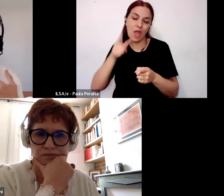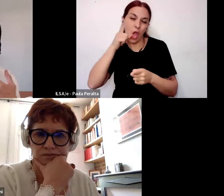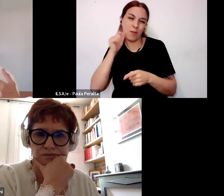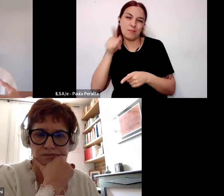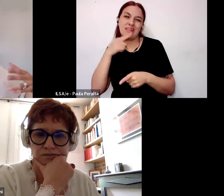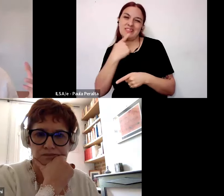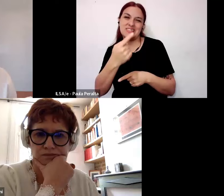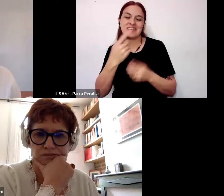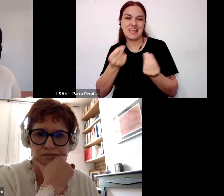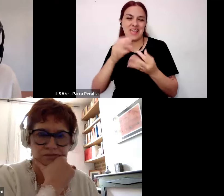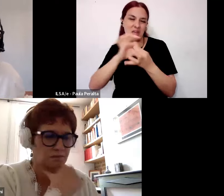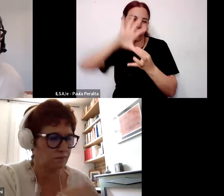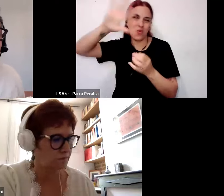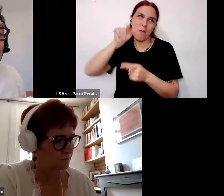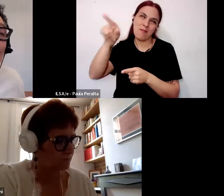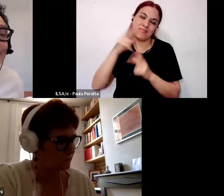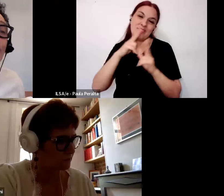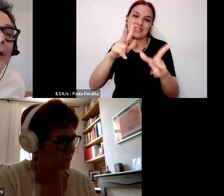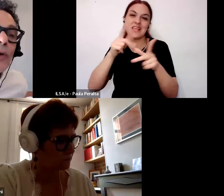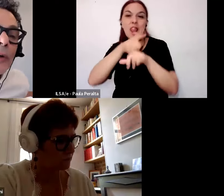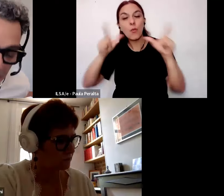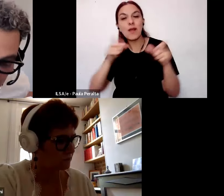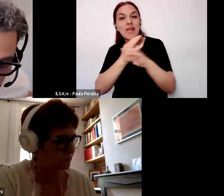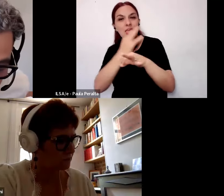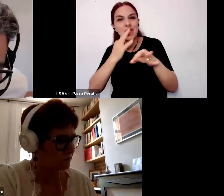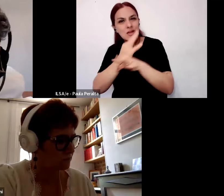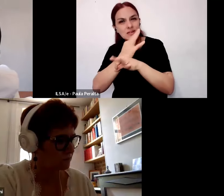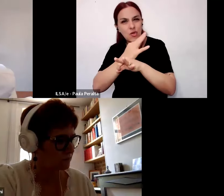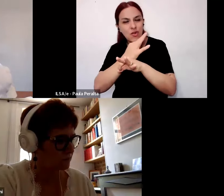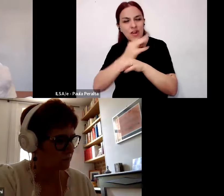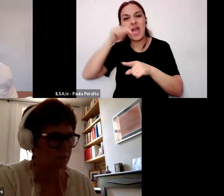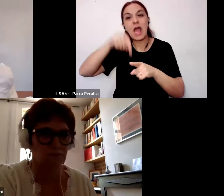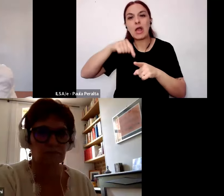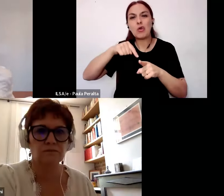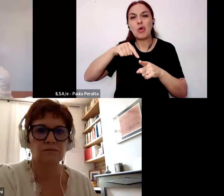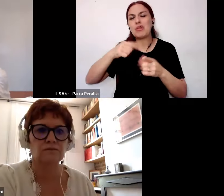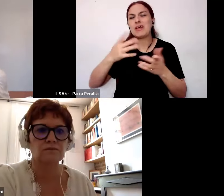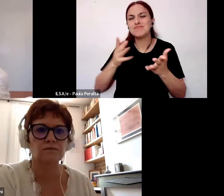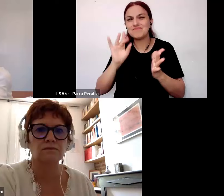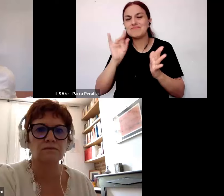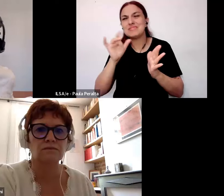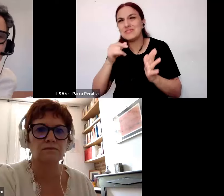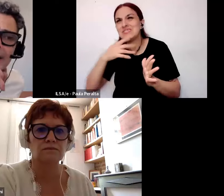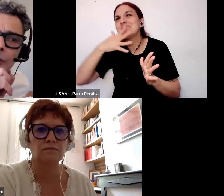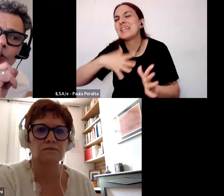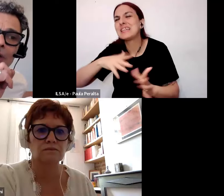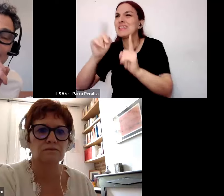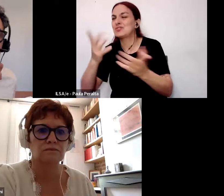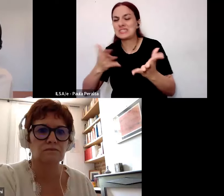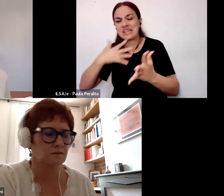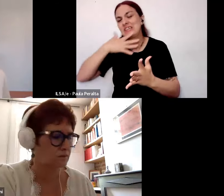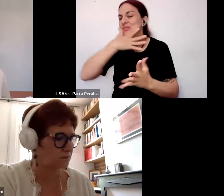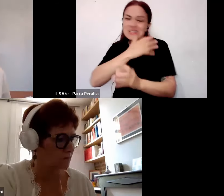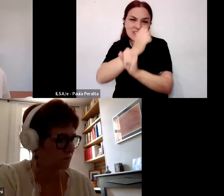del Atlántico el lenguaje de la educación se ha tornado impronunciable para los docentes es decir que no